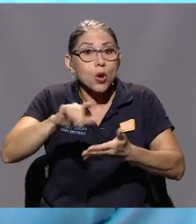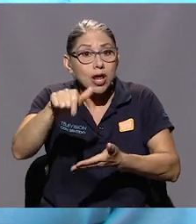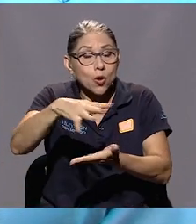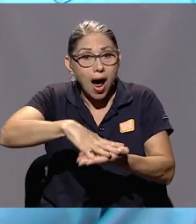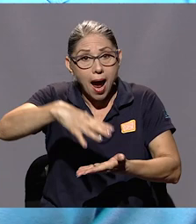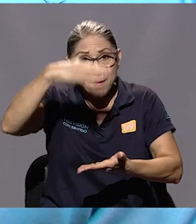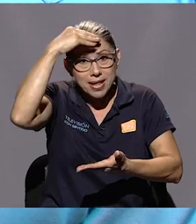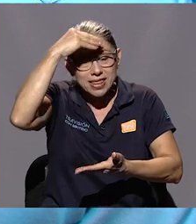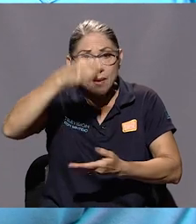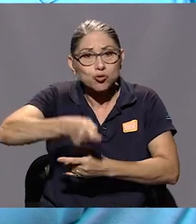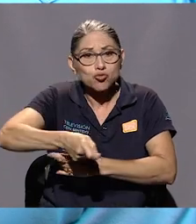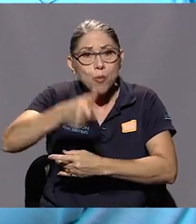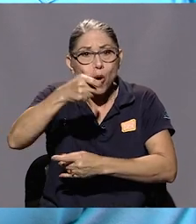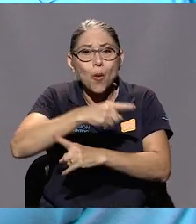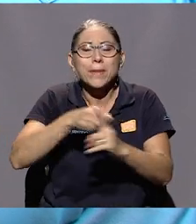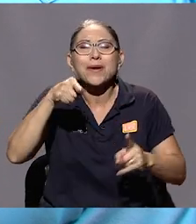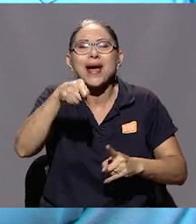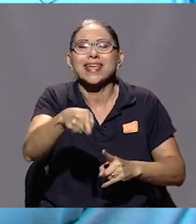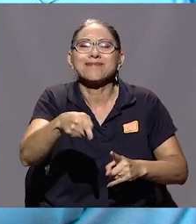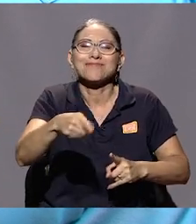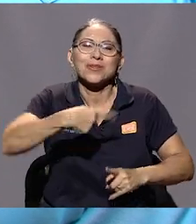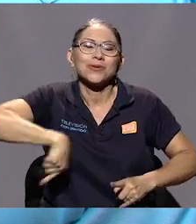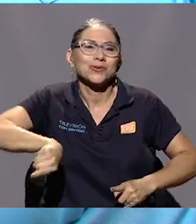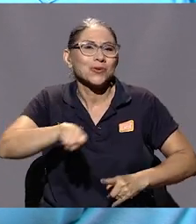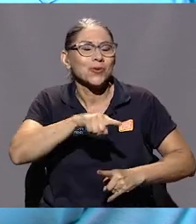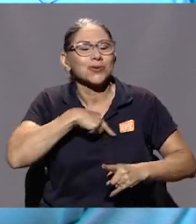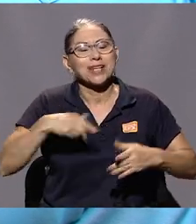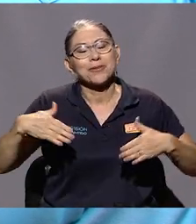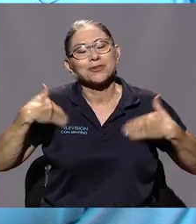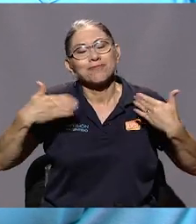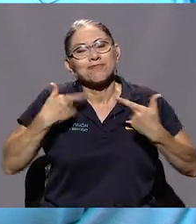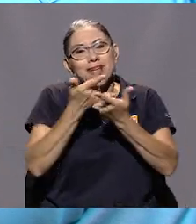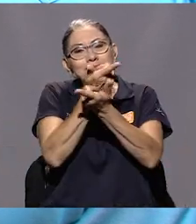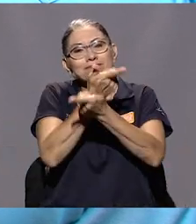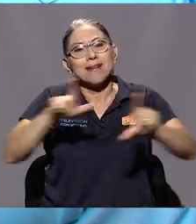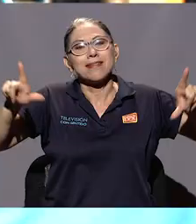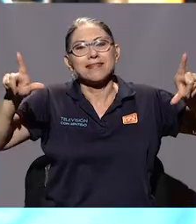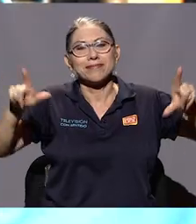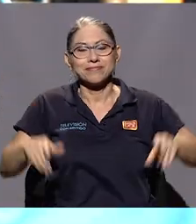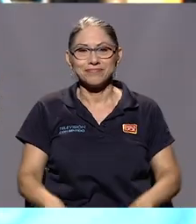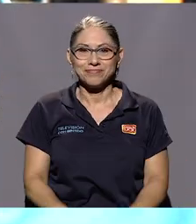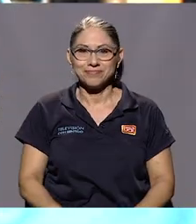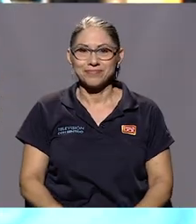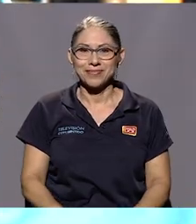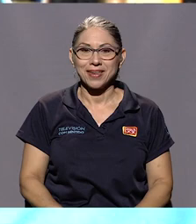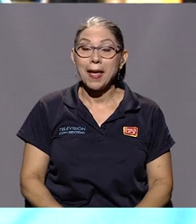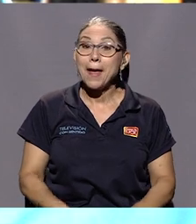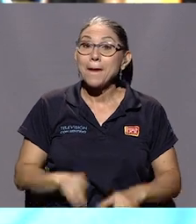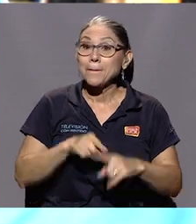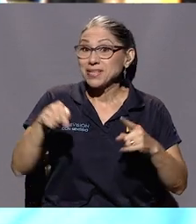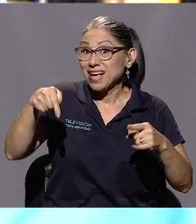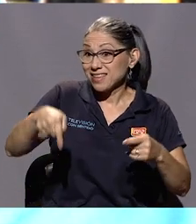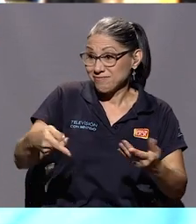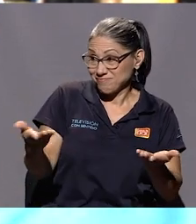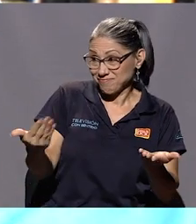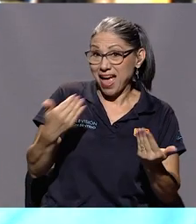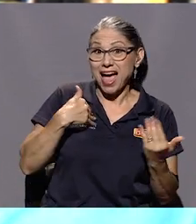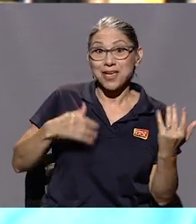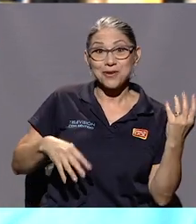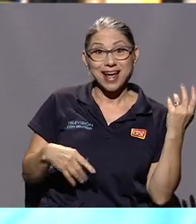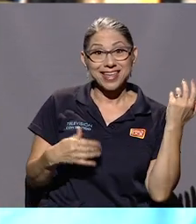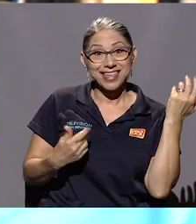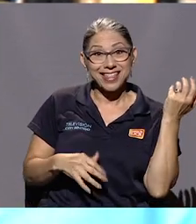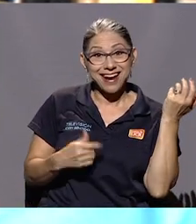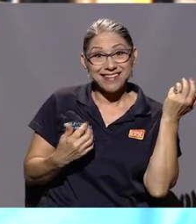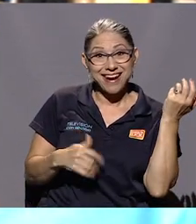en donde aprendíamos poco, pero éramos absolutamente libres y dichosos. Pues en este espacio hay una